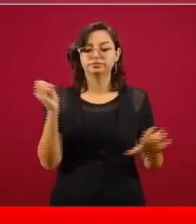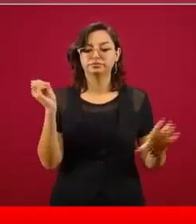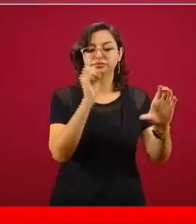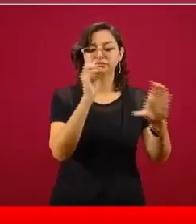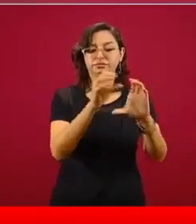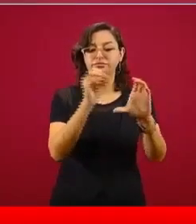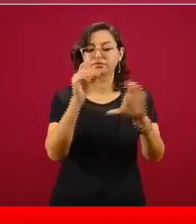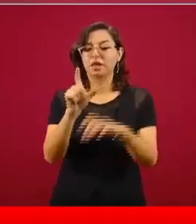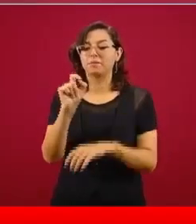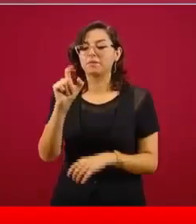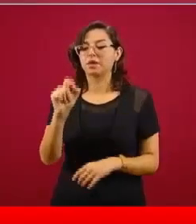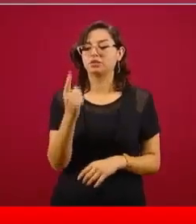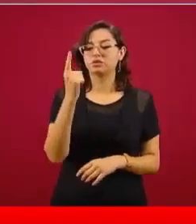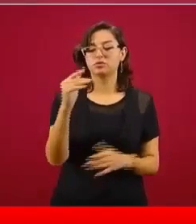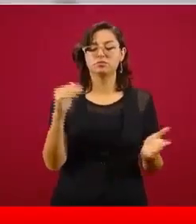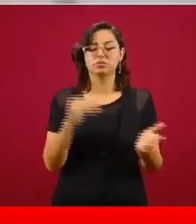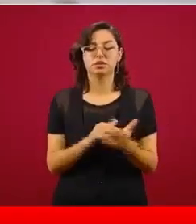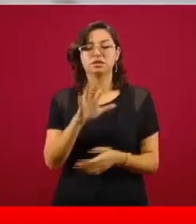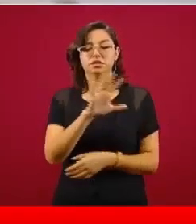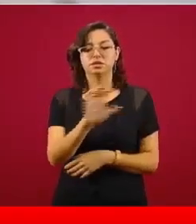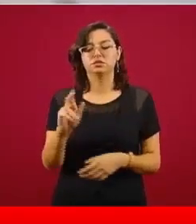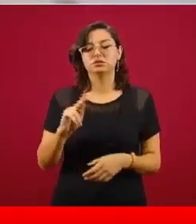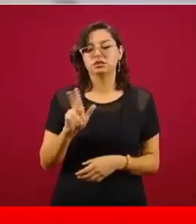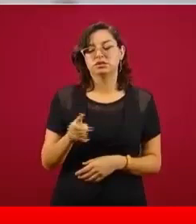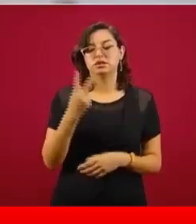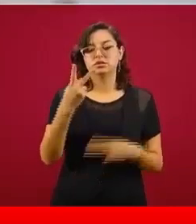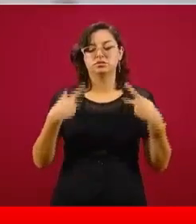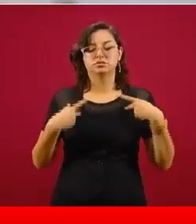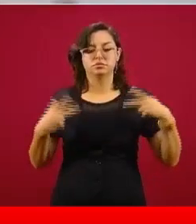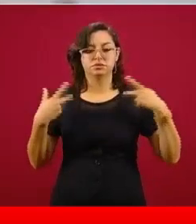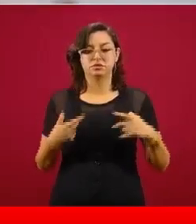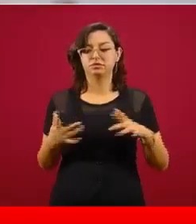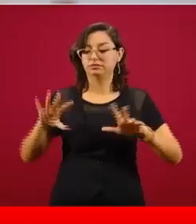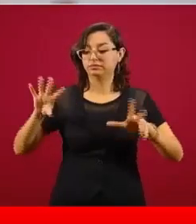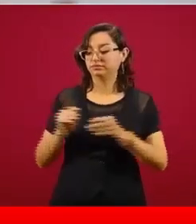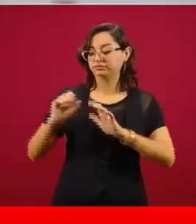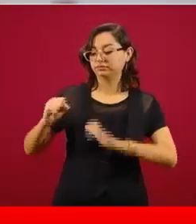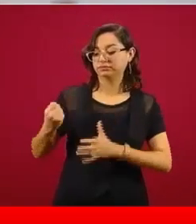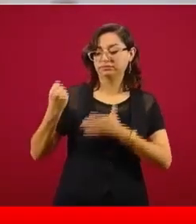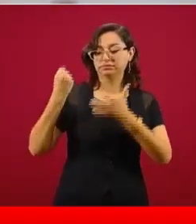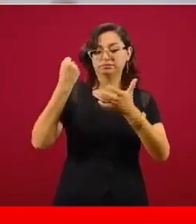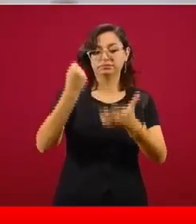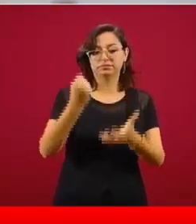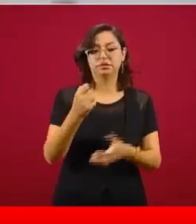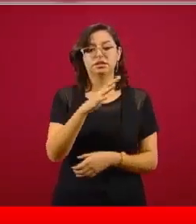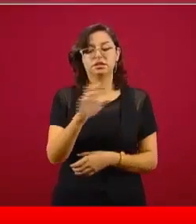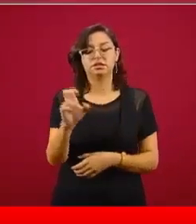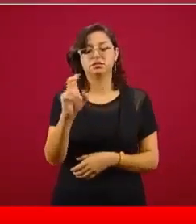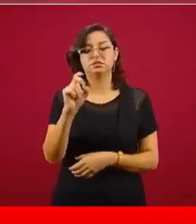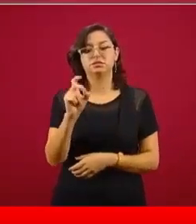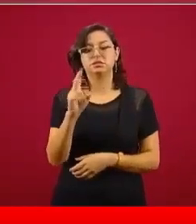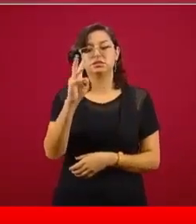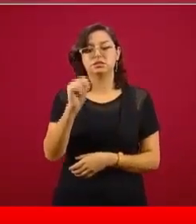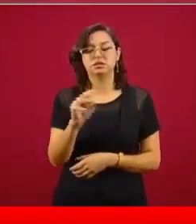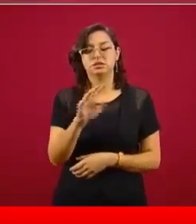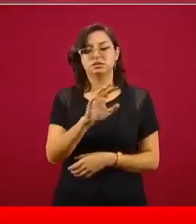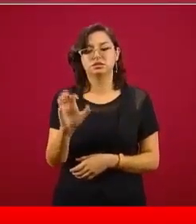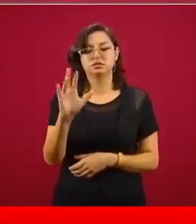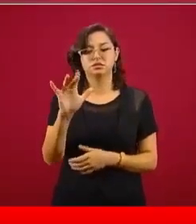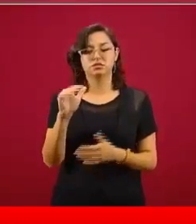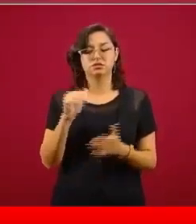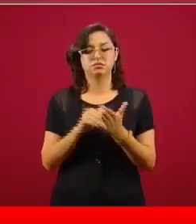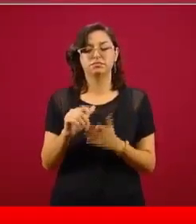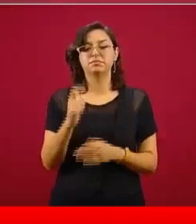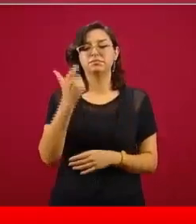582 empresarios solidarios es por un monto de 539 mil 550 millones de pesos.